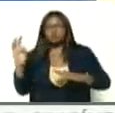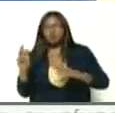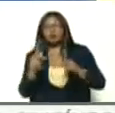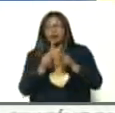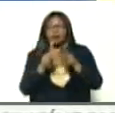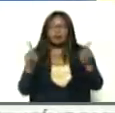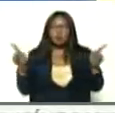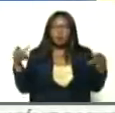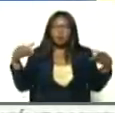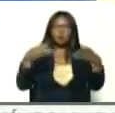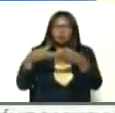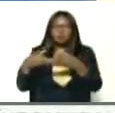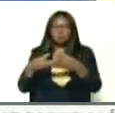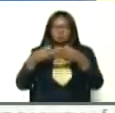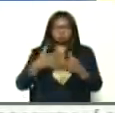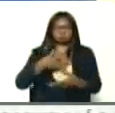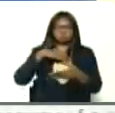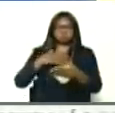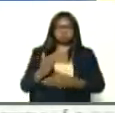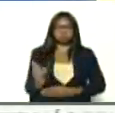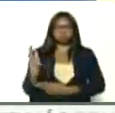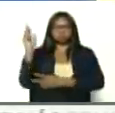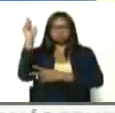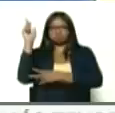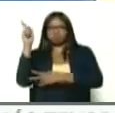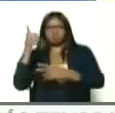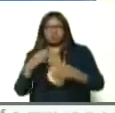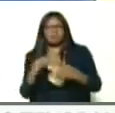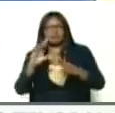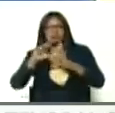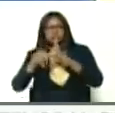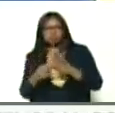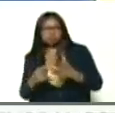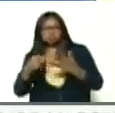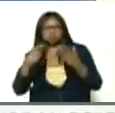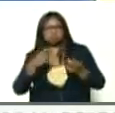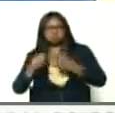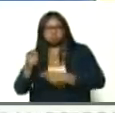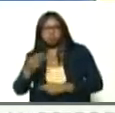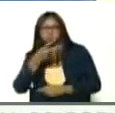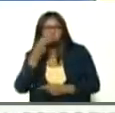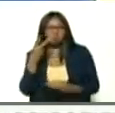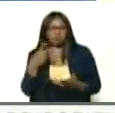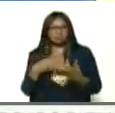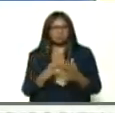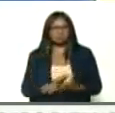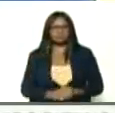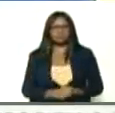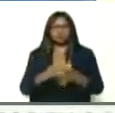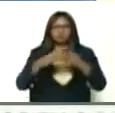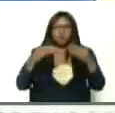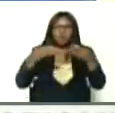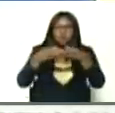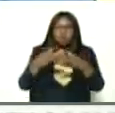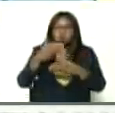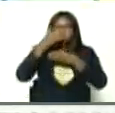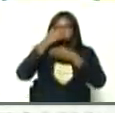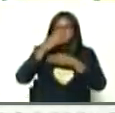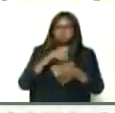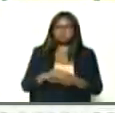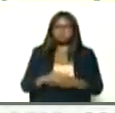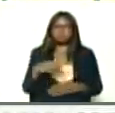llena de grupos irregulares, armados, contrabandistas, narcotraficantes, y en los pasos